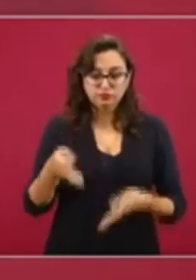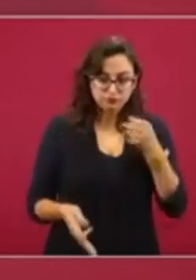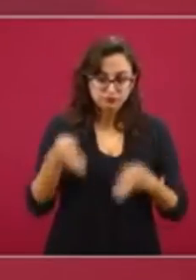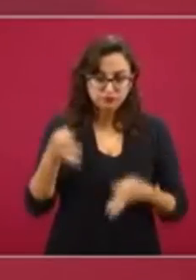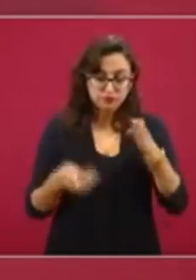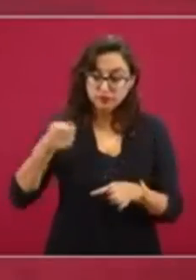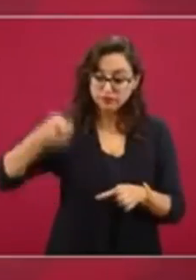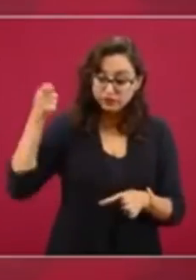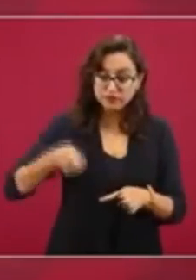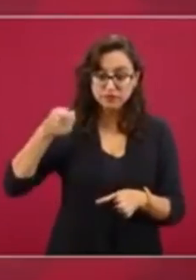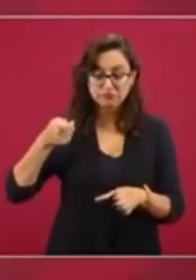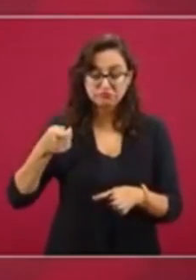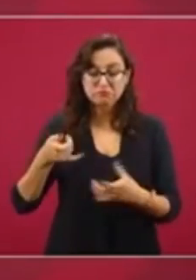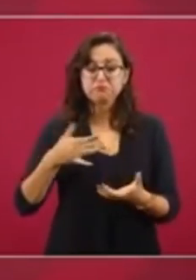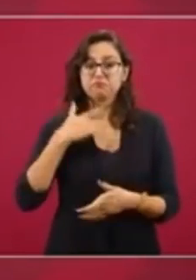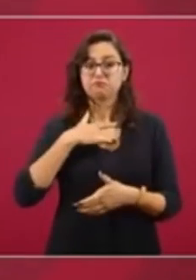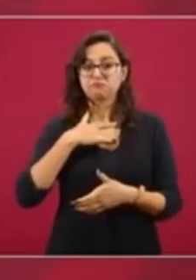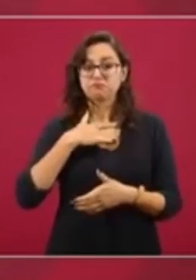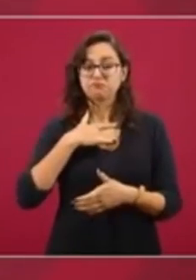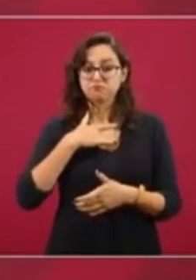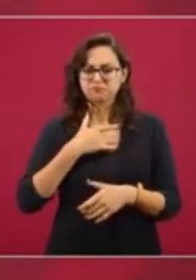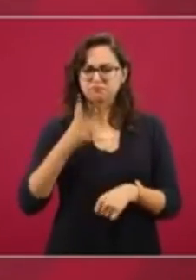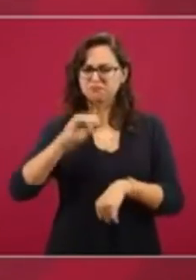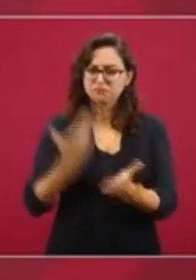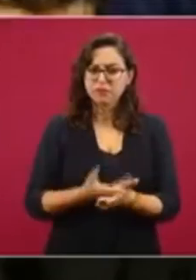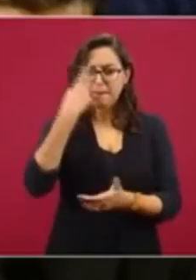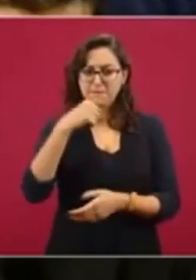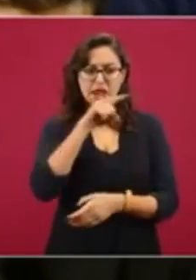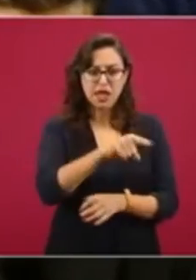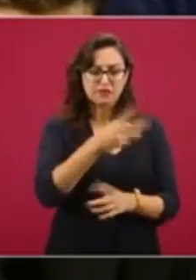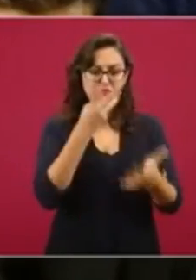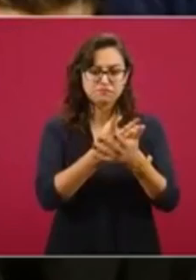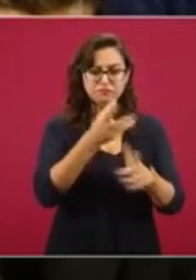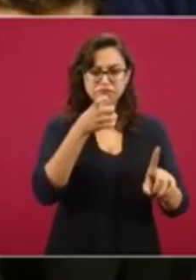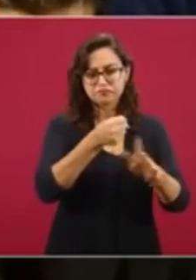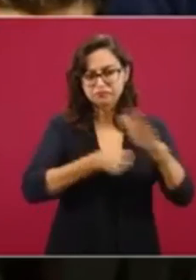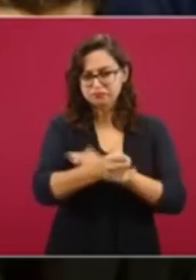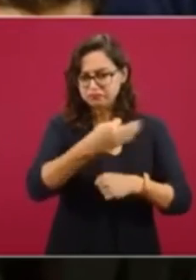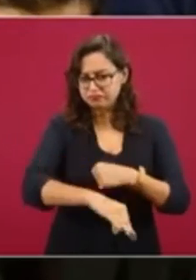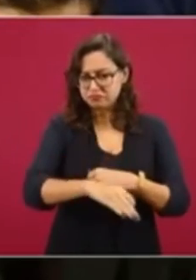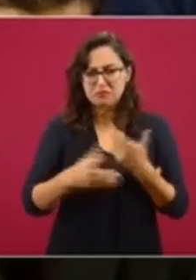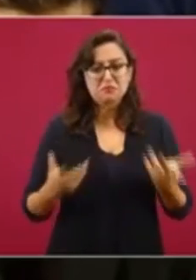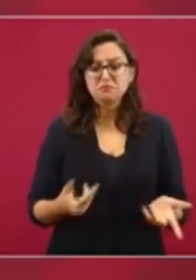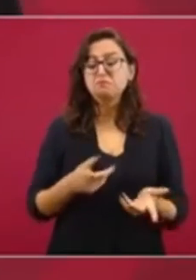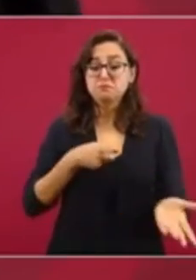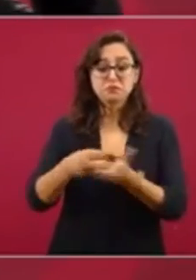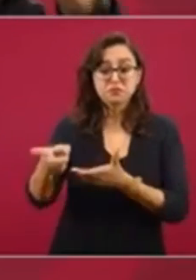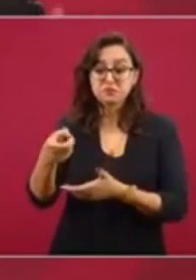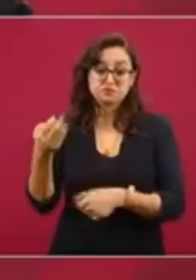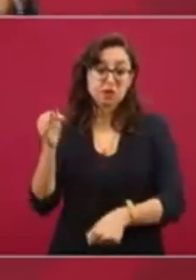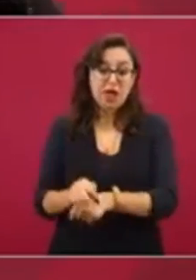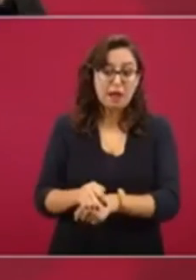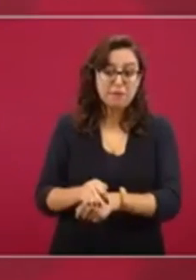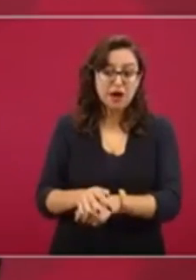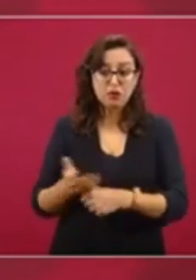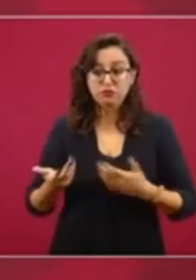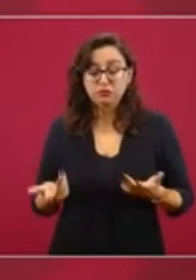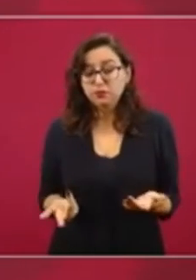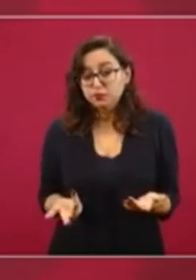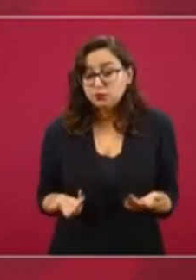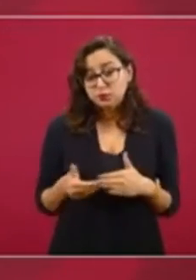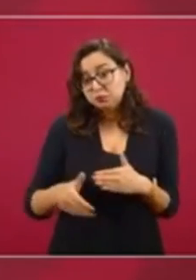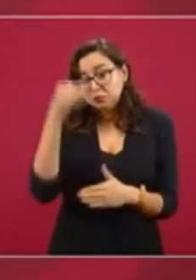tiene que, si lo amerita, autorizar la orden de aprehensión. Existe el derecho al amparo. En fin, y son juicios que pueden tardar